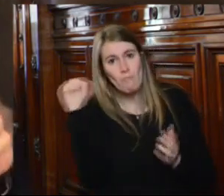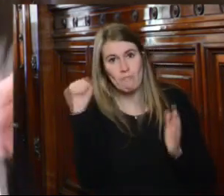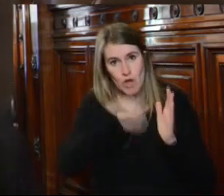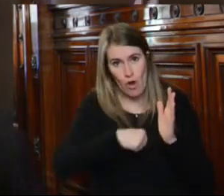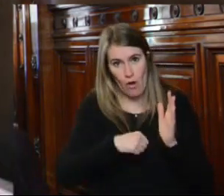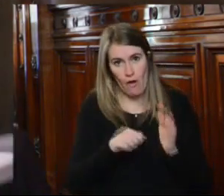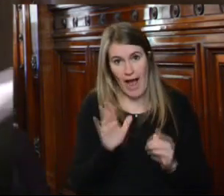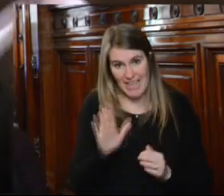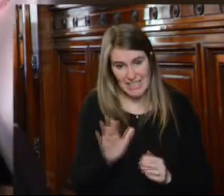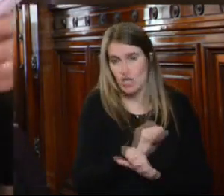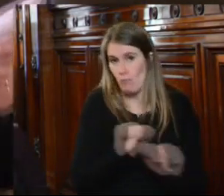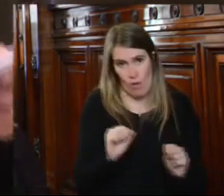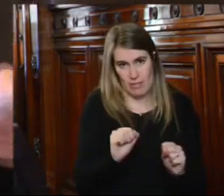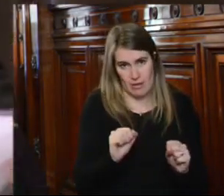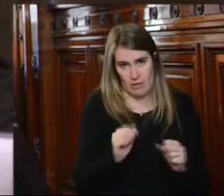procedió